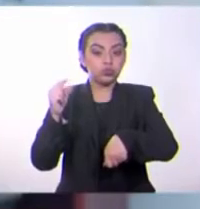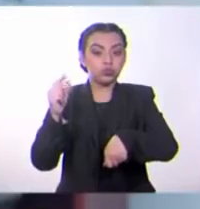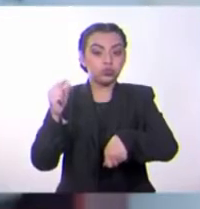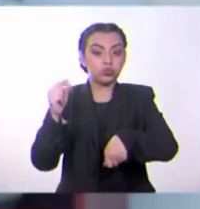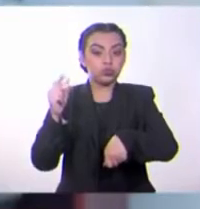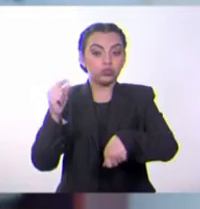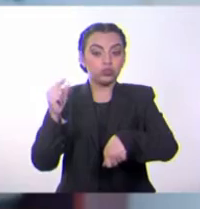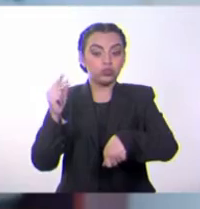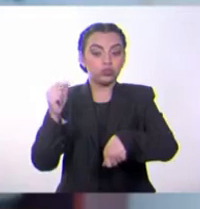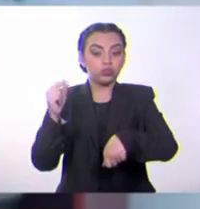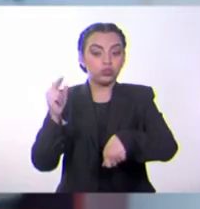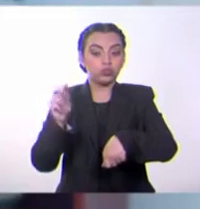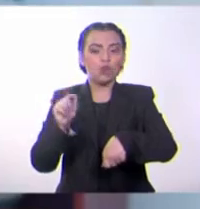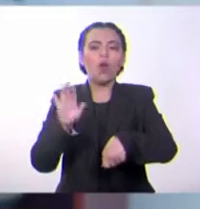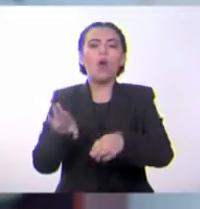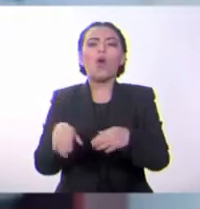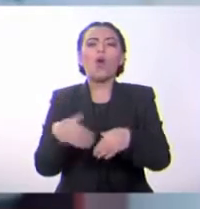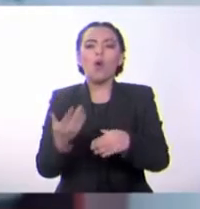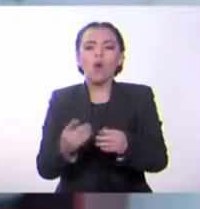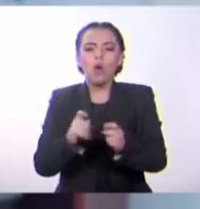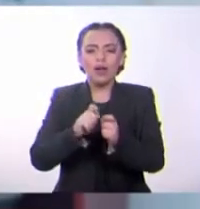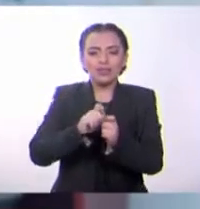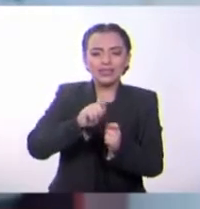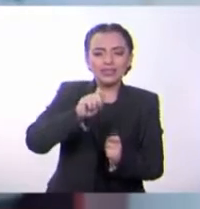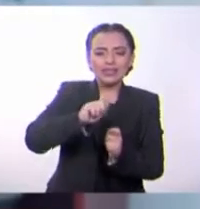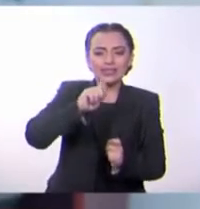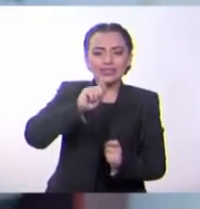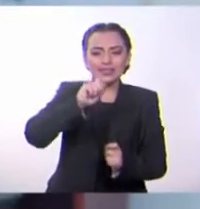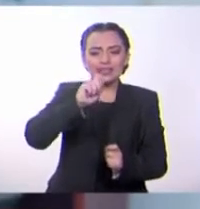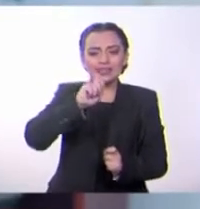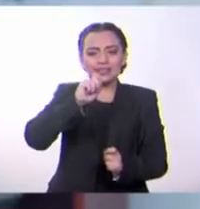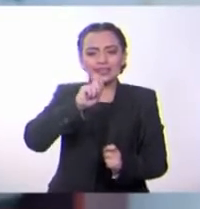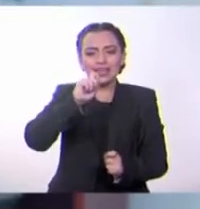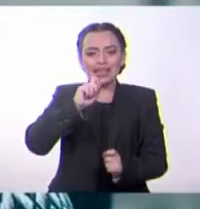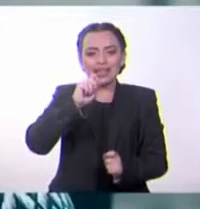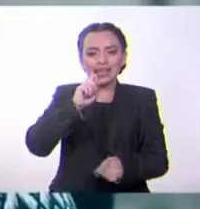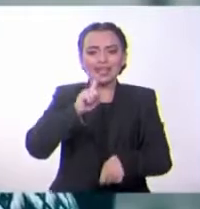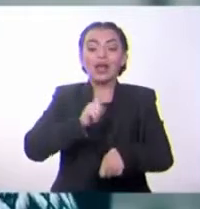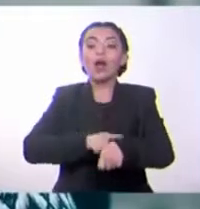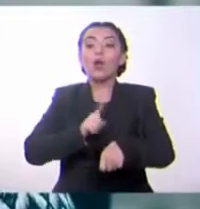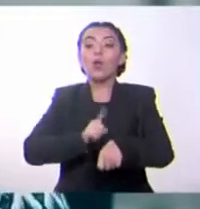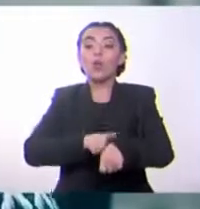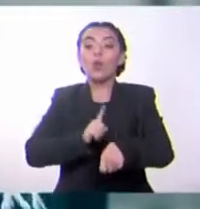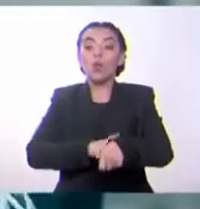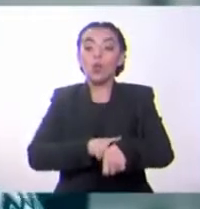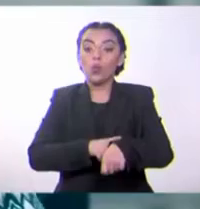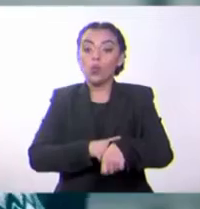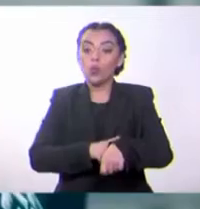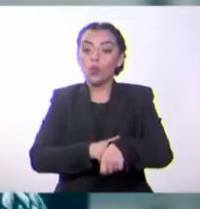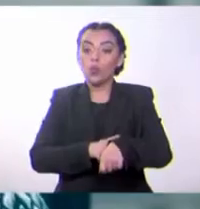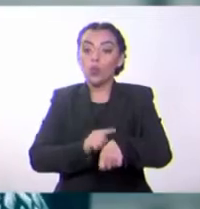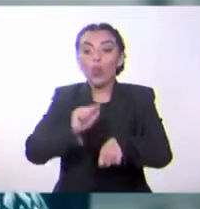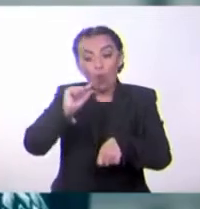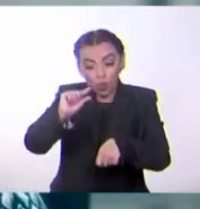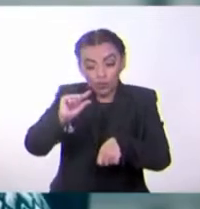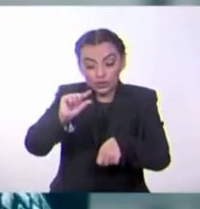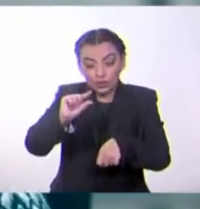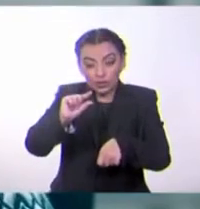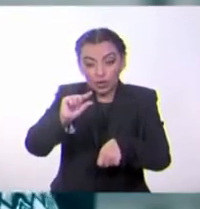¿Cuánto crees tú que crecería nuestro bambú durante ese tiempo? ¿Crecerá un centímetro?